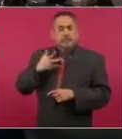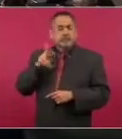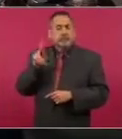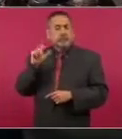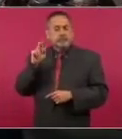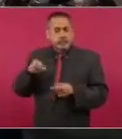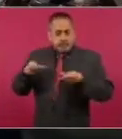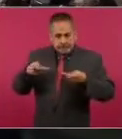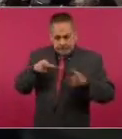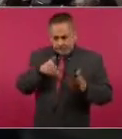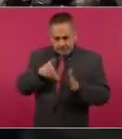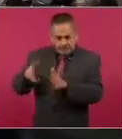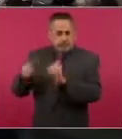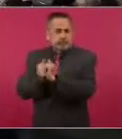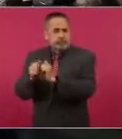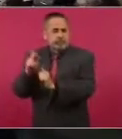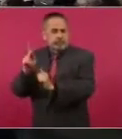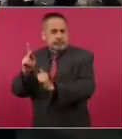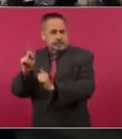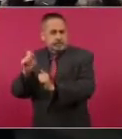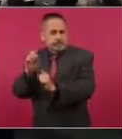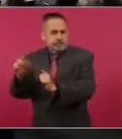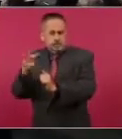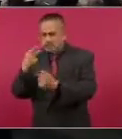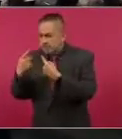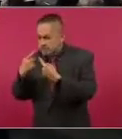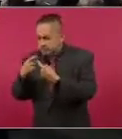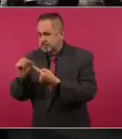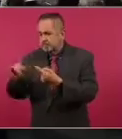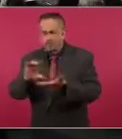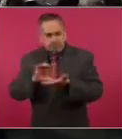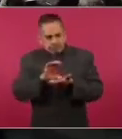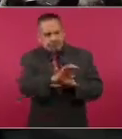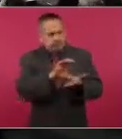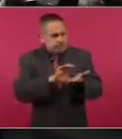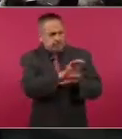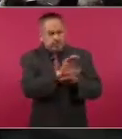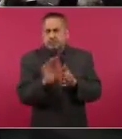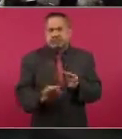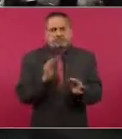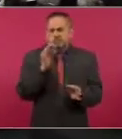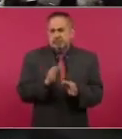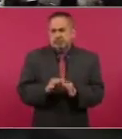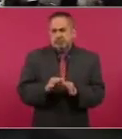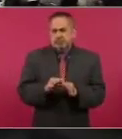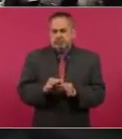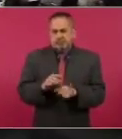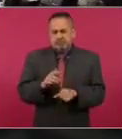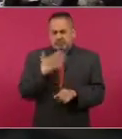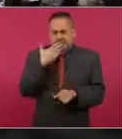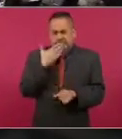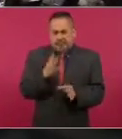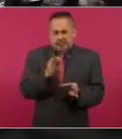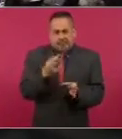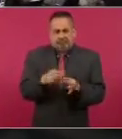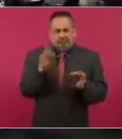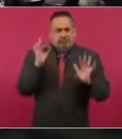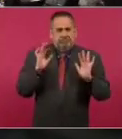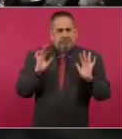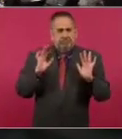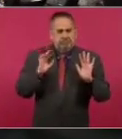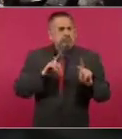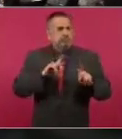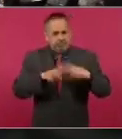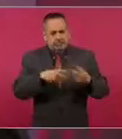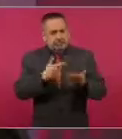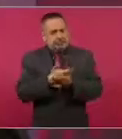de Pemex y se va a cumplir en tiempo, en forma, se va a